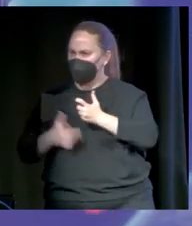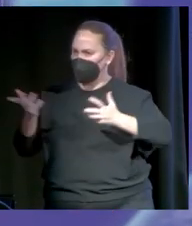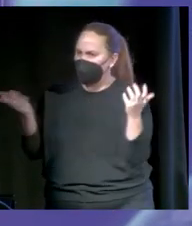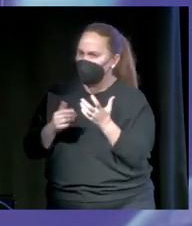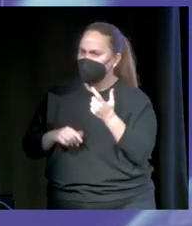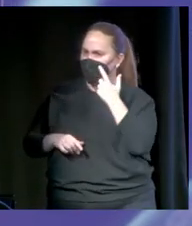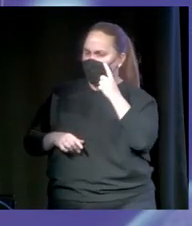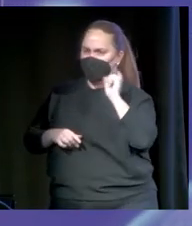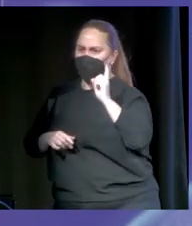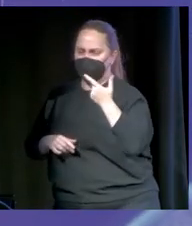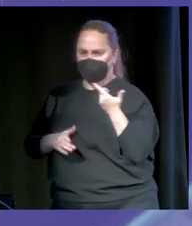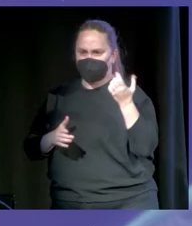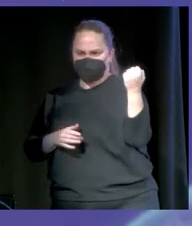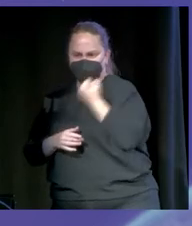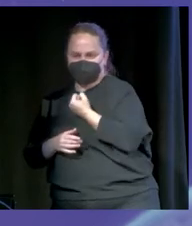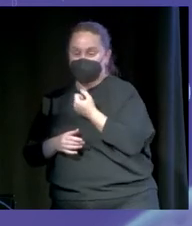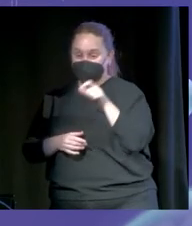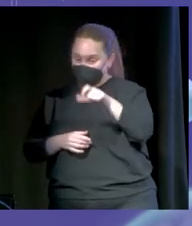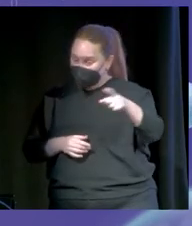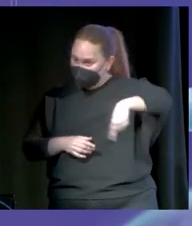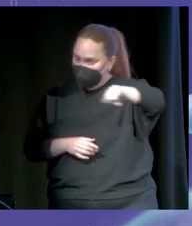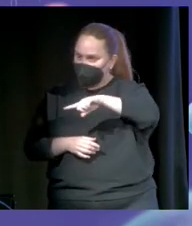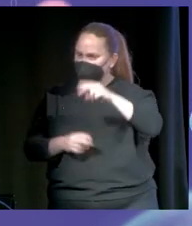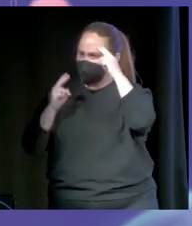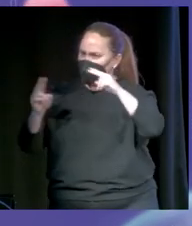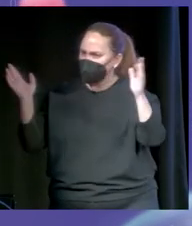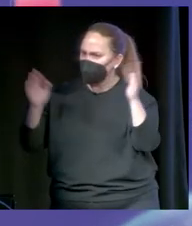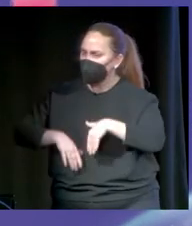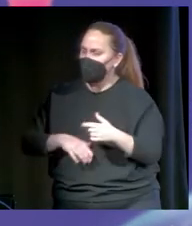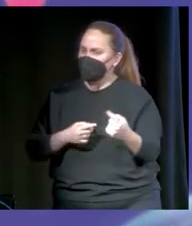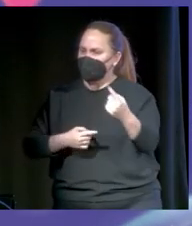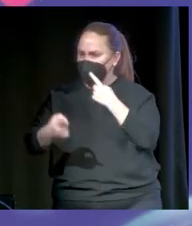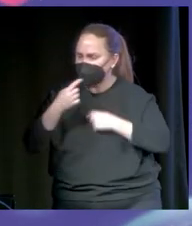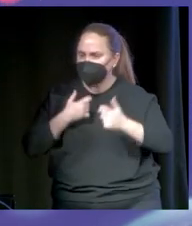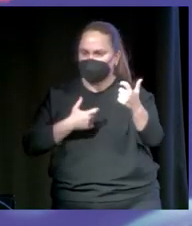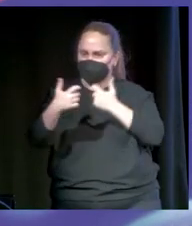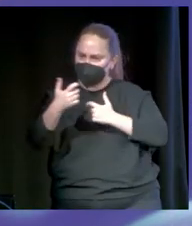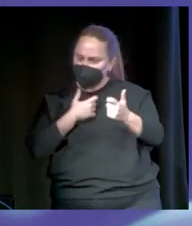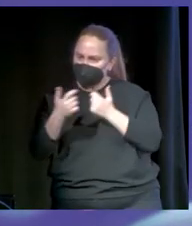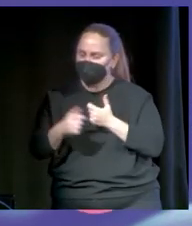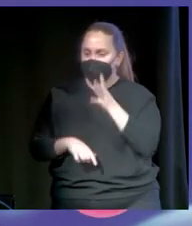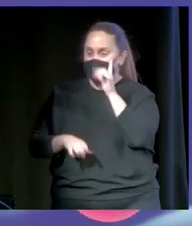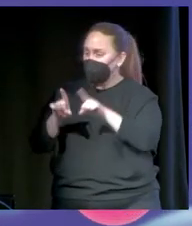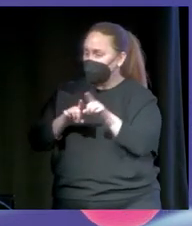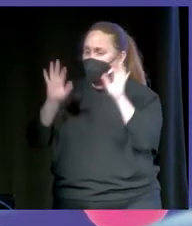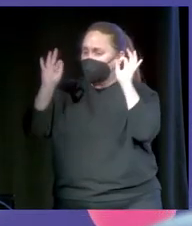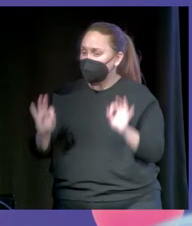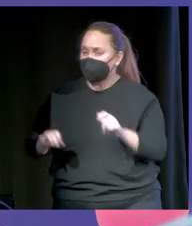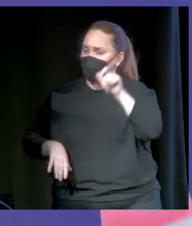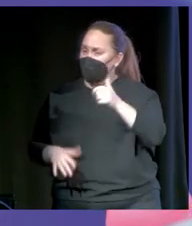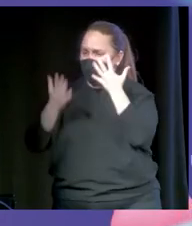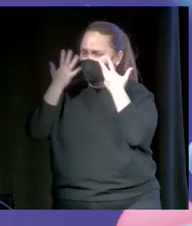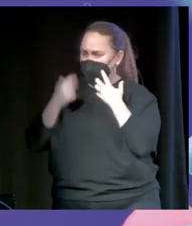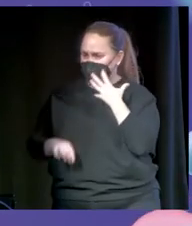que, claro, yo pienso que esa gente, esa gente que pierde el respeto en las redes sociales, esa gente que critica por criticar, es eso. Gente que está